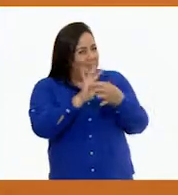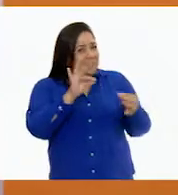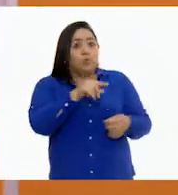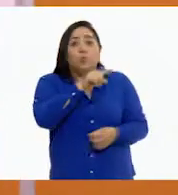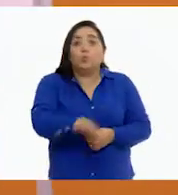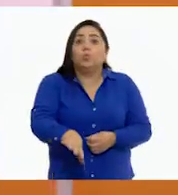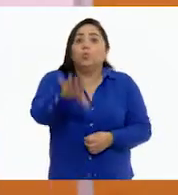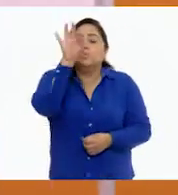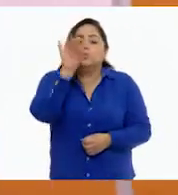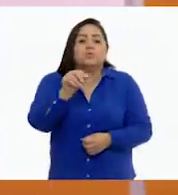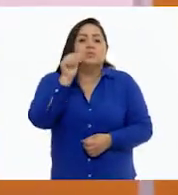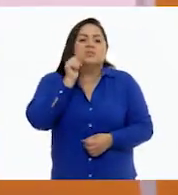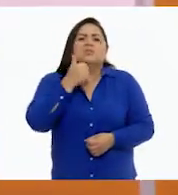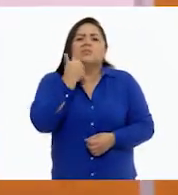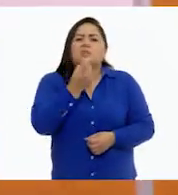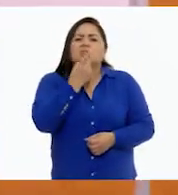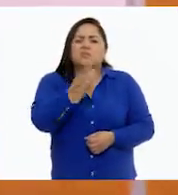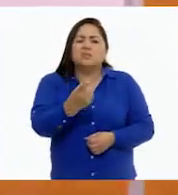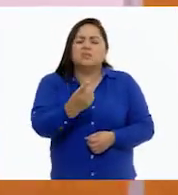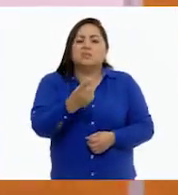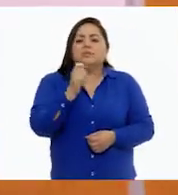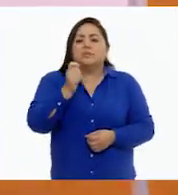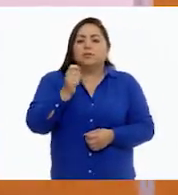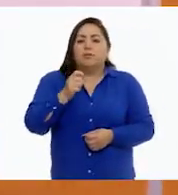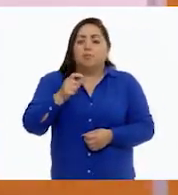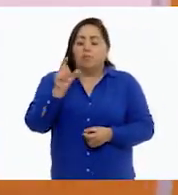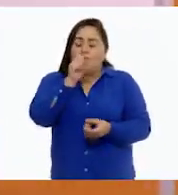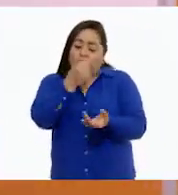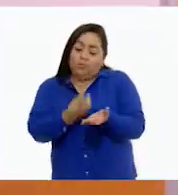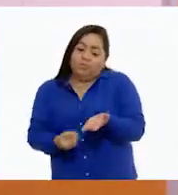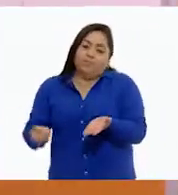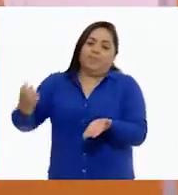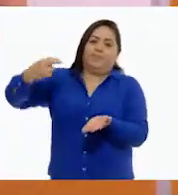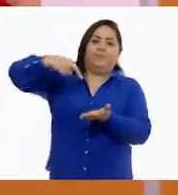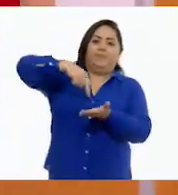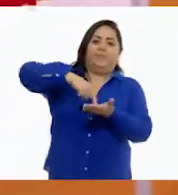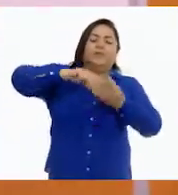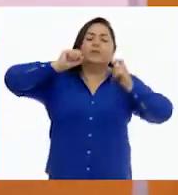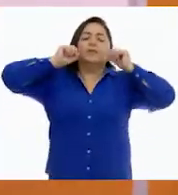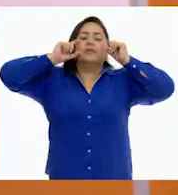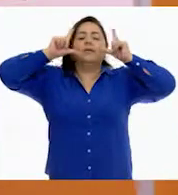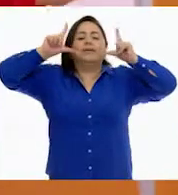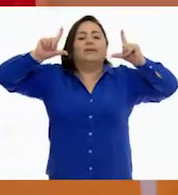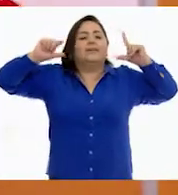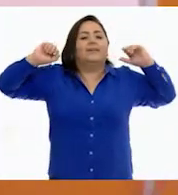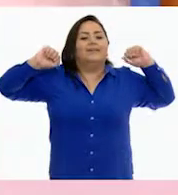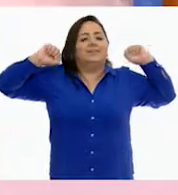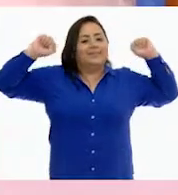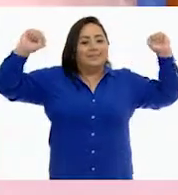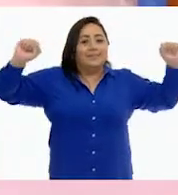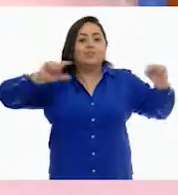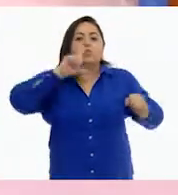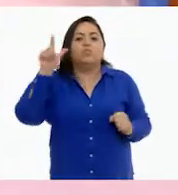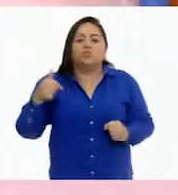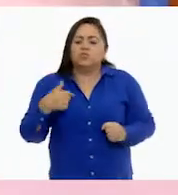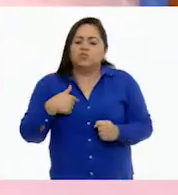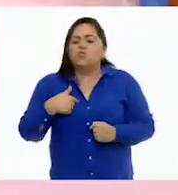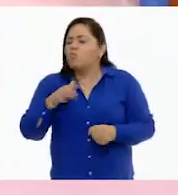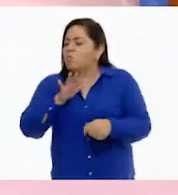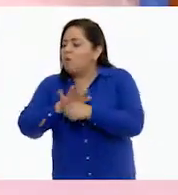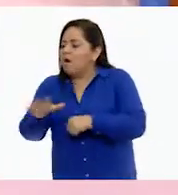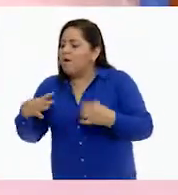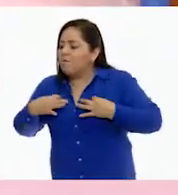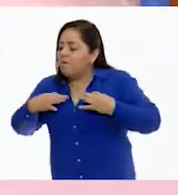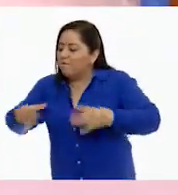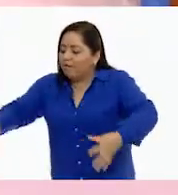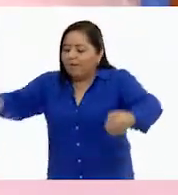Elegir muchas veces tiene que ver con esta parte desde que te levantas, desde que te despiertas en la mañana y decides qué ropa te